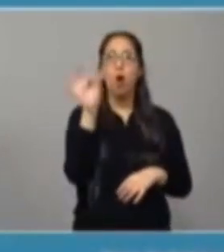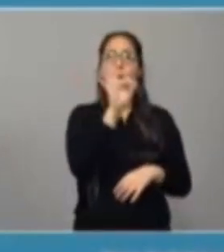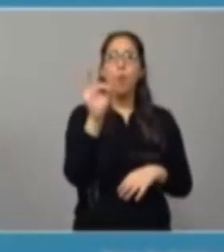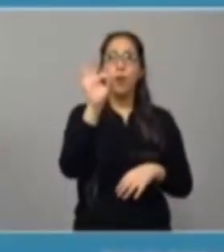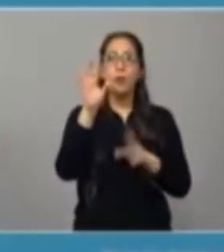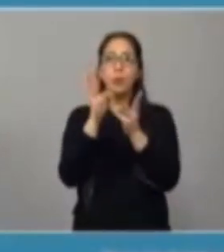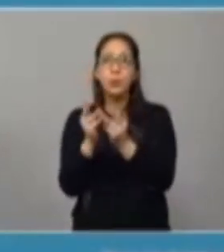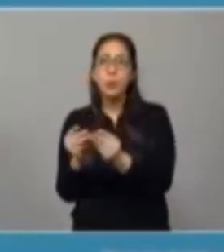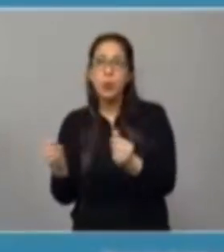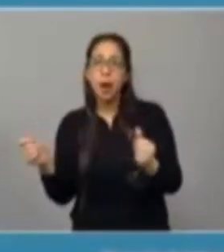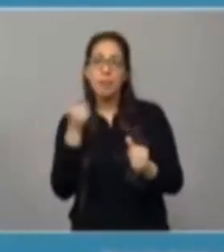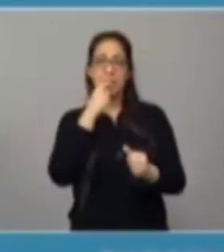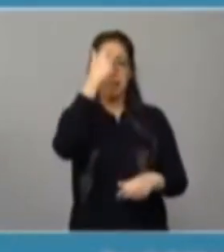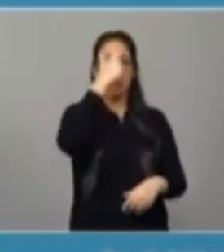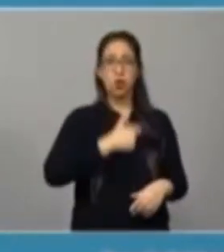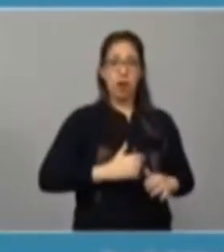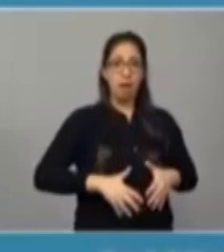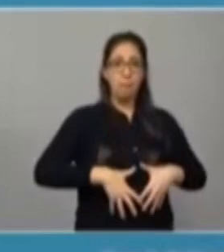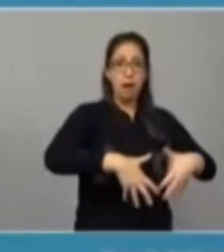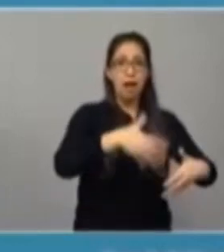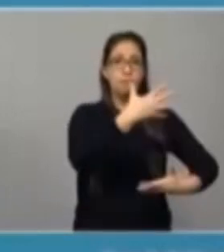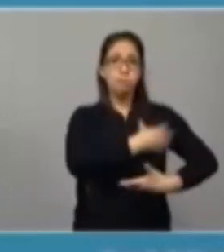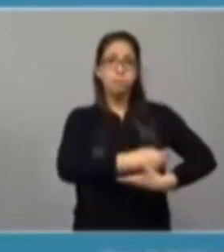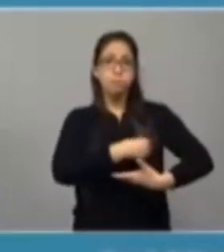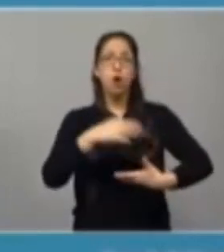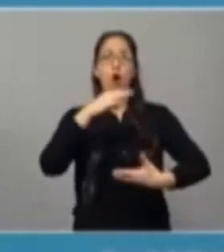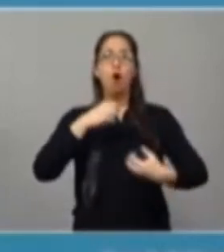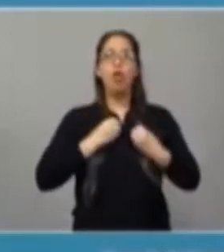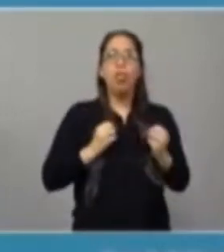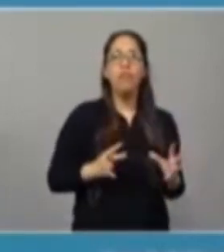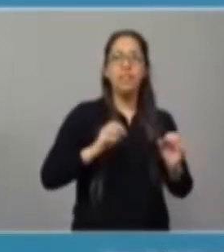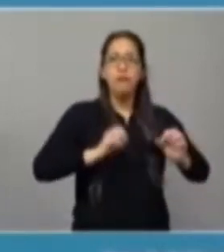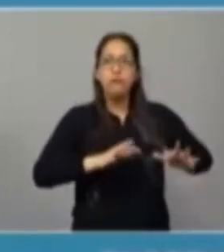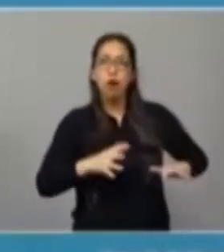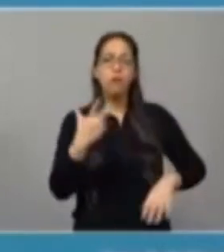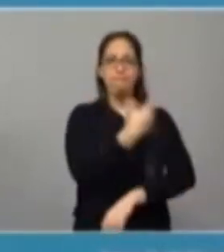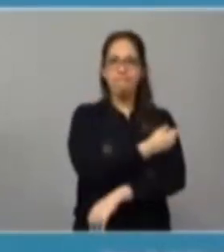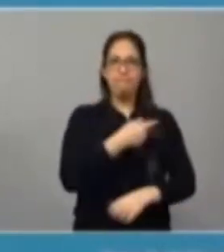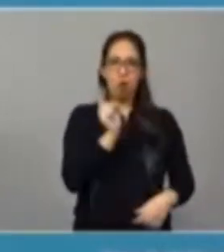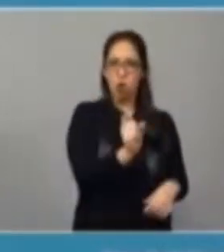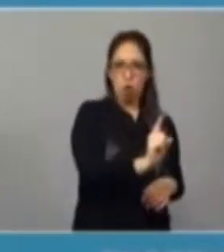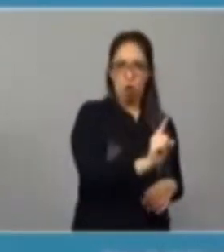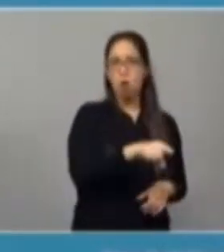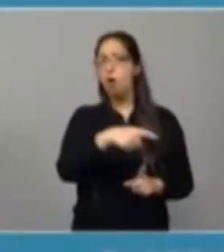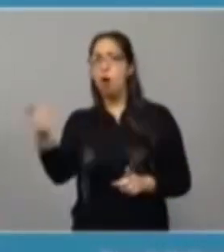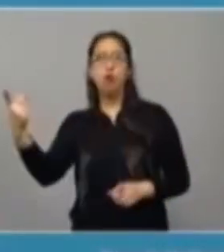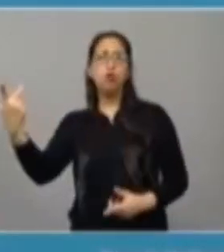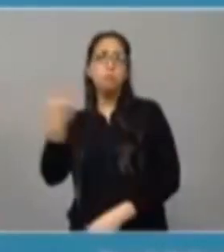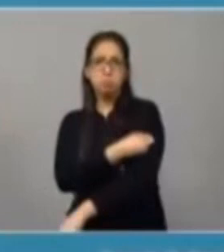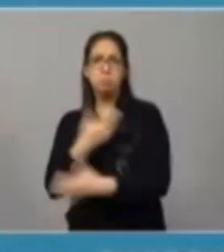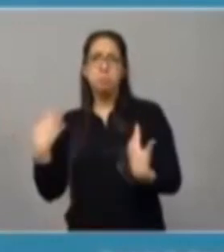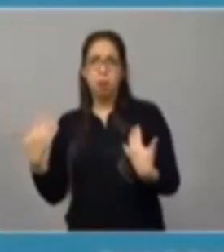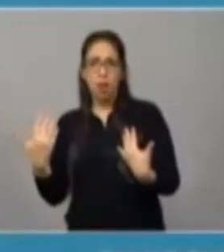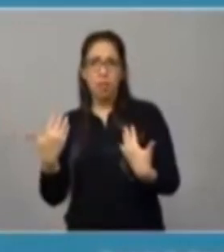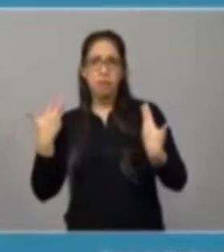es personas gestantes, lactantes o inmunosuprimidos. El resto no está contraindicado. ¿Cómo va a ser